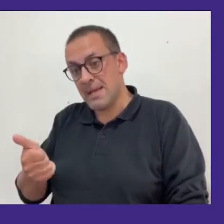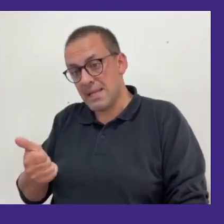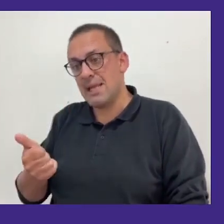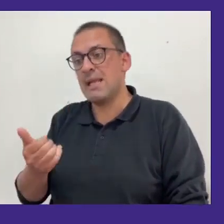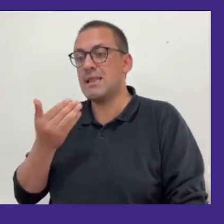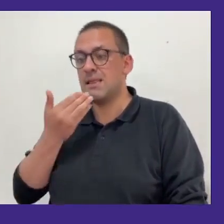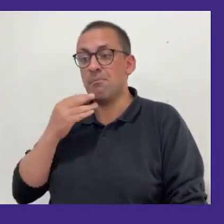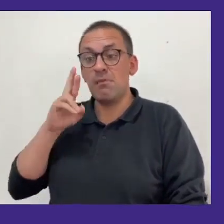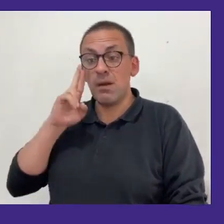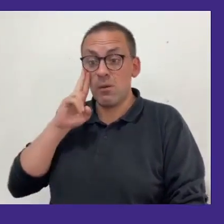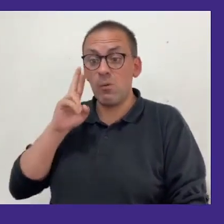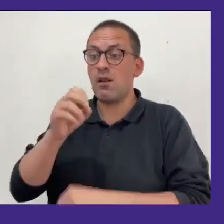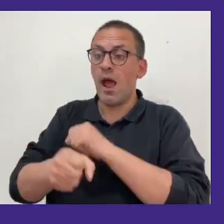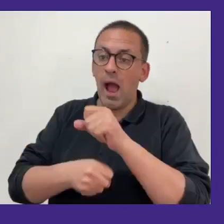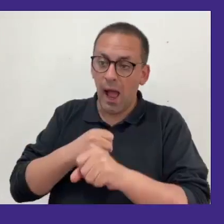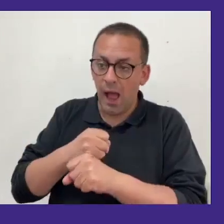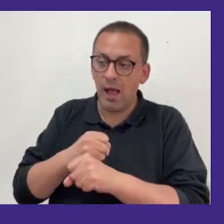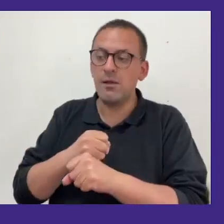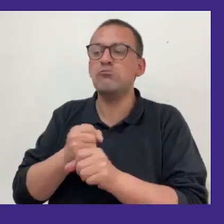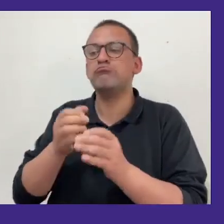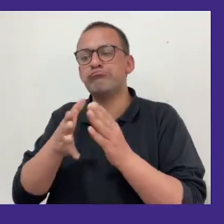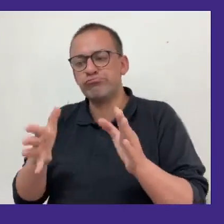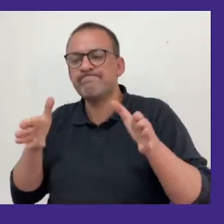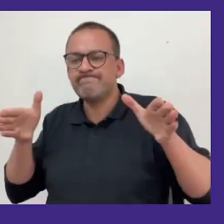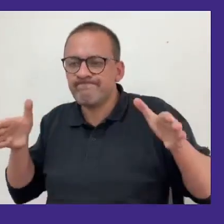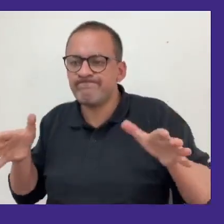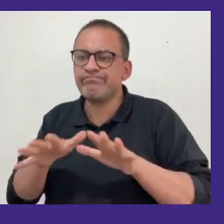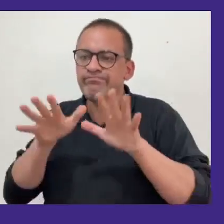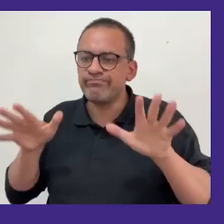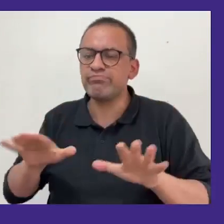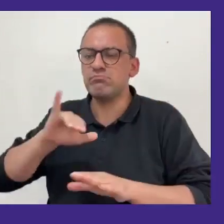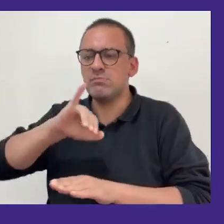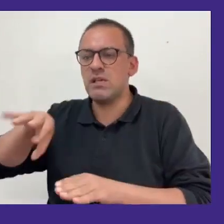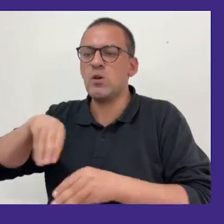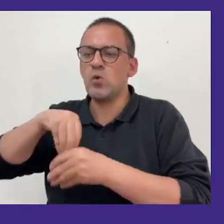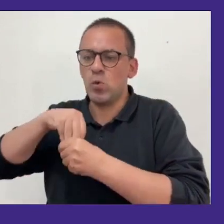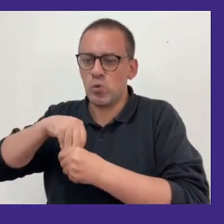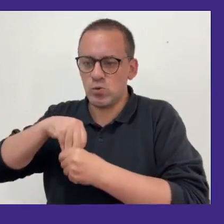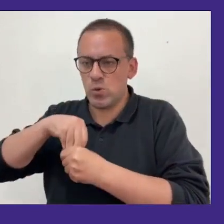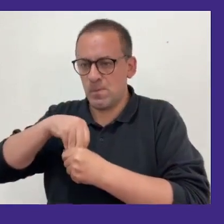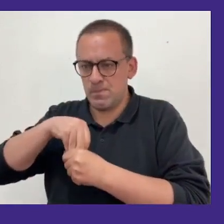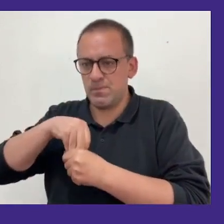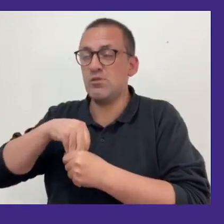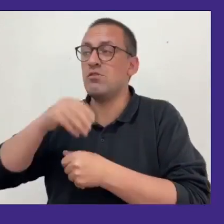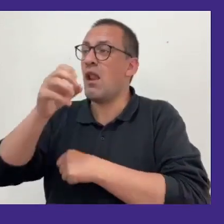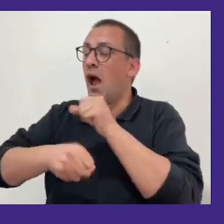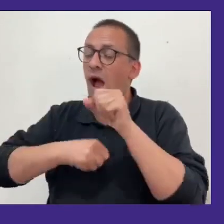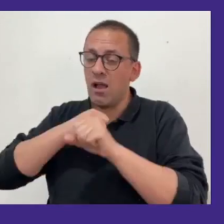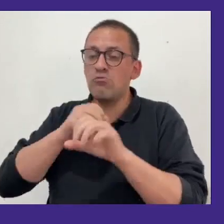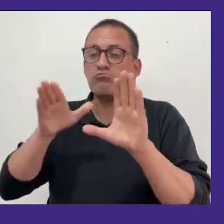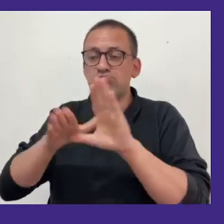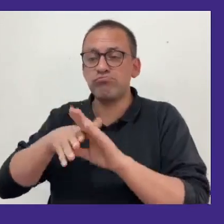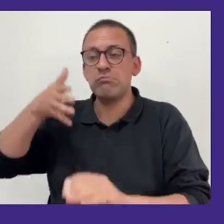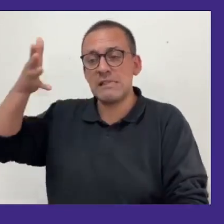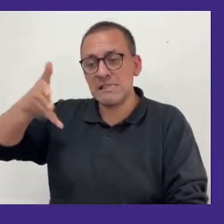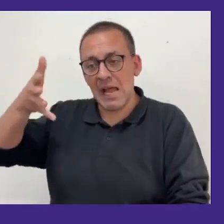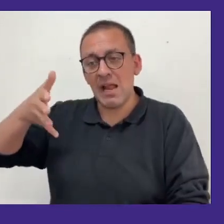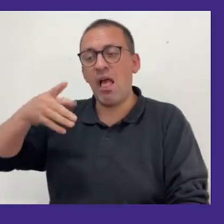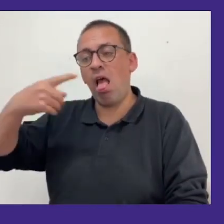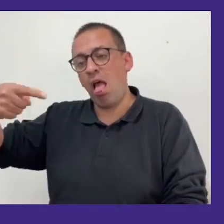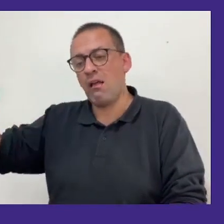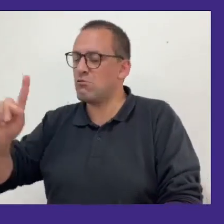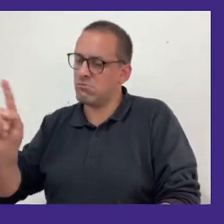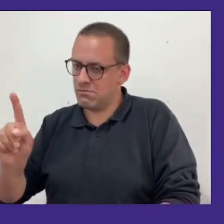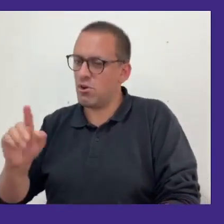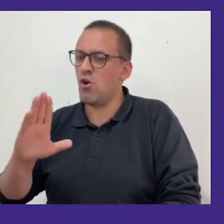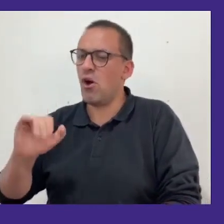recordar que todo el año estamos trabajando en inclusión así que quizás no sacamos encuentros todo el año ni webinars pero sepan